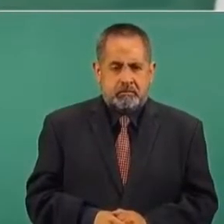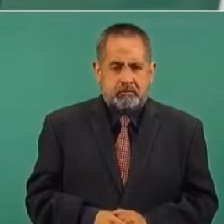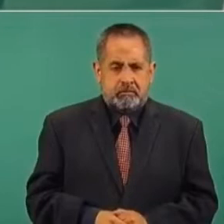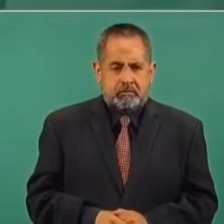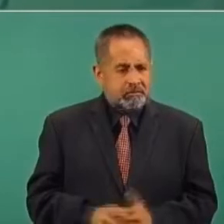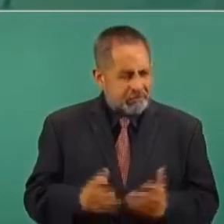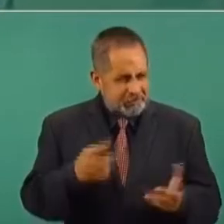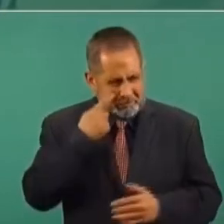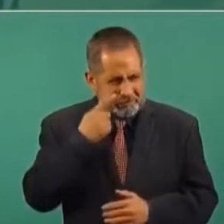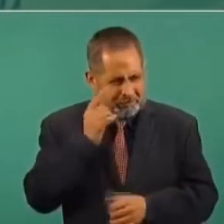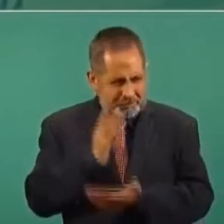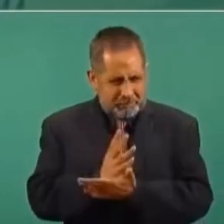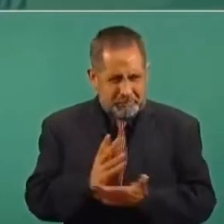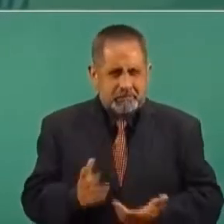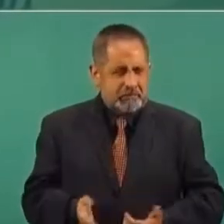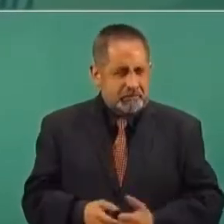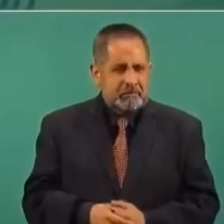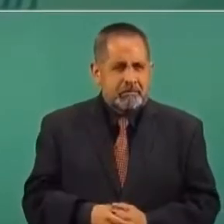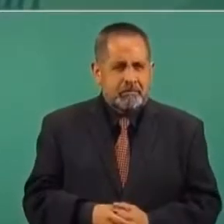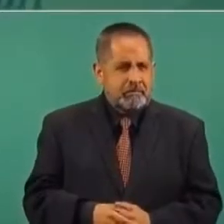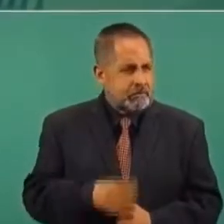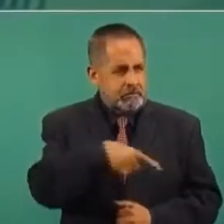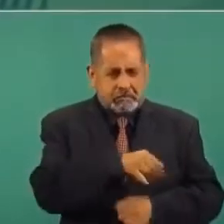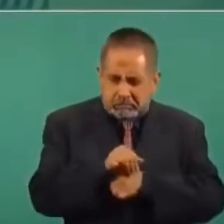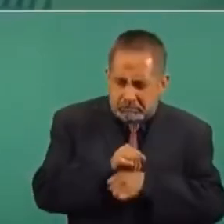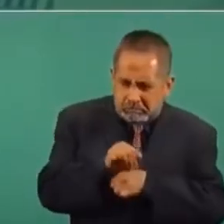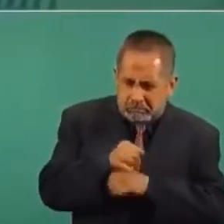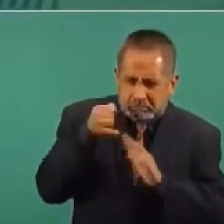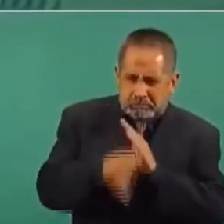O sea, no investigan,